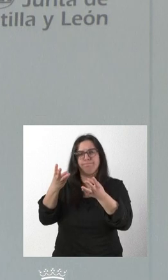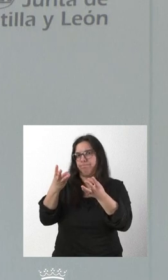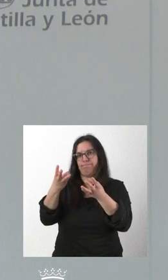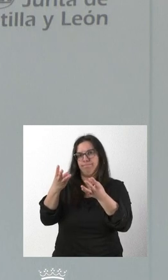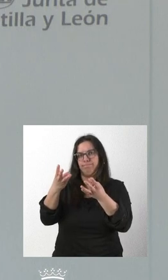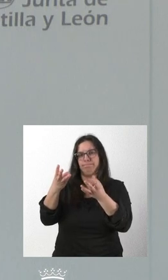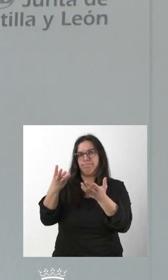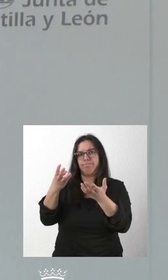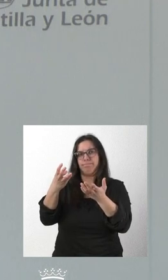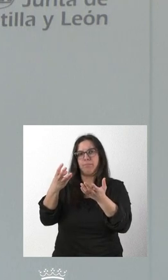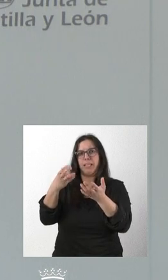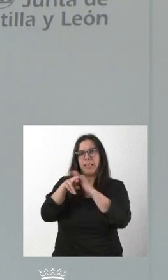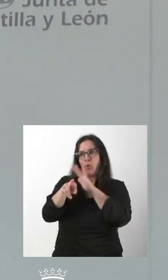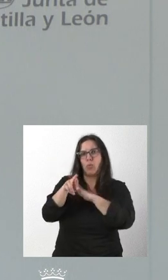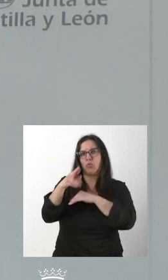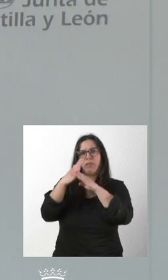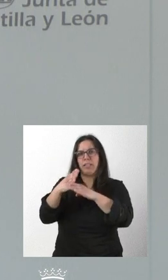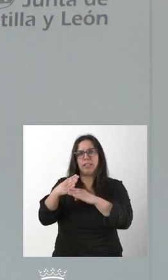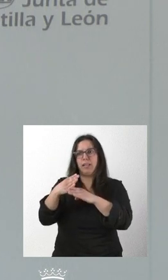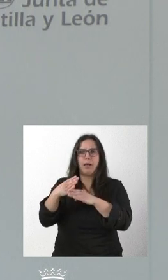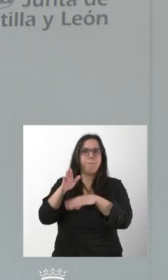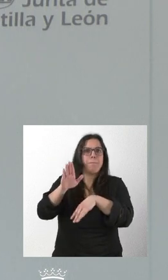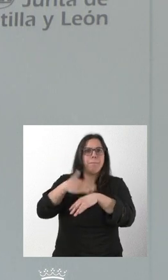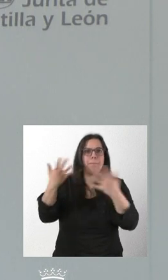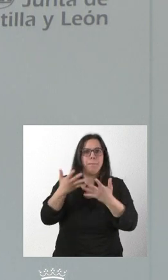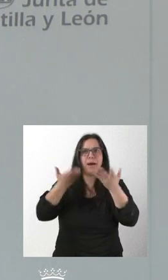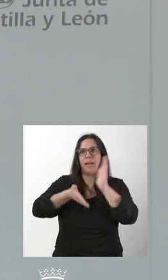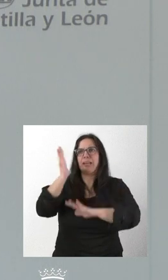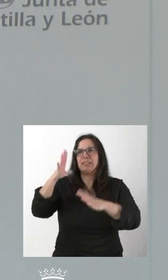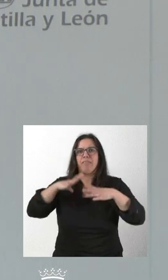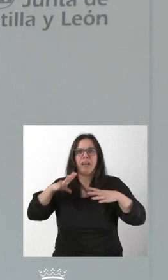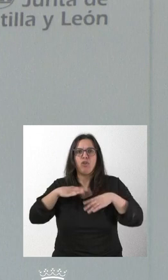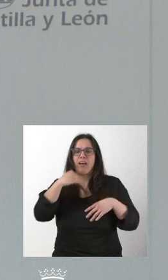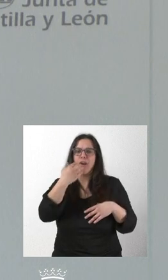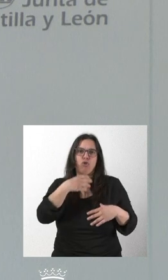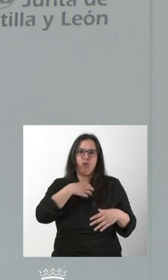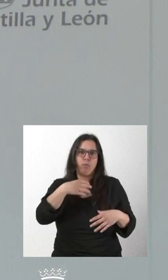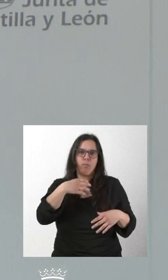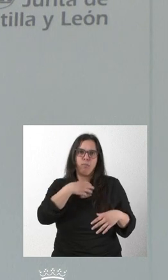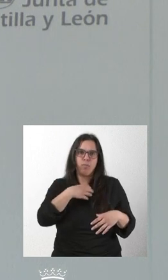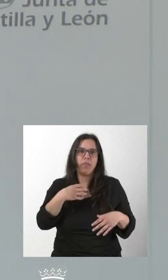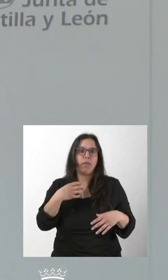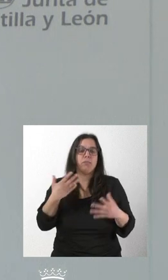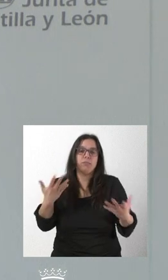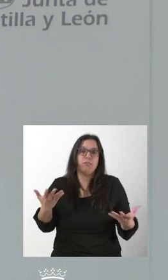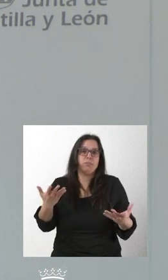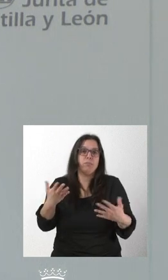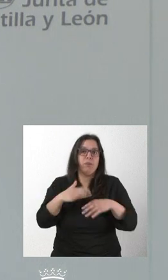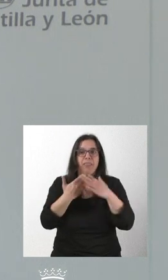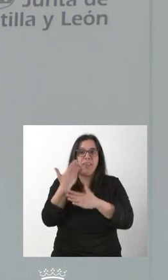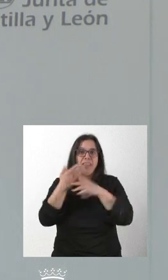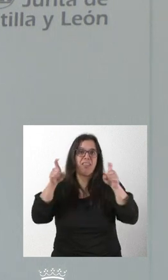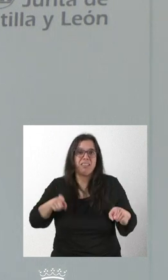disponer de los recursos suficientes para salir de su lugar habitual de residencia y, por tanto, para disponer de estos días